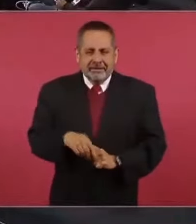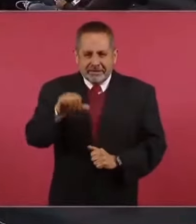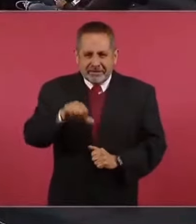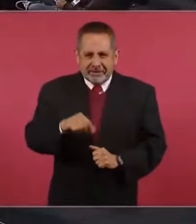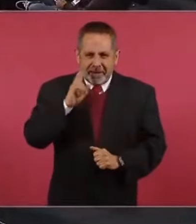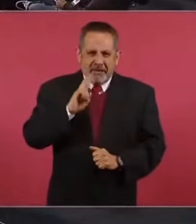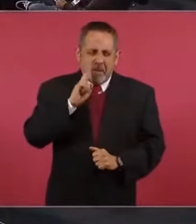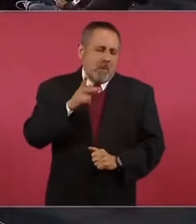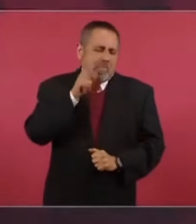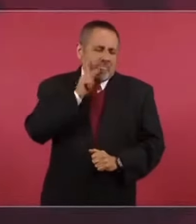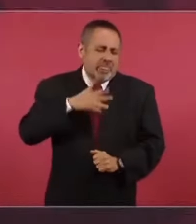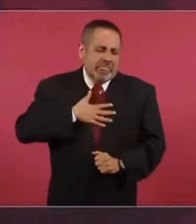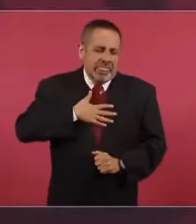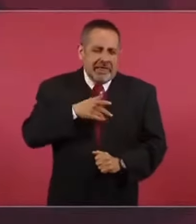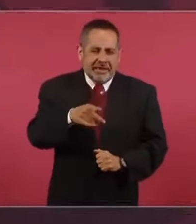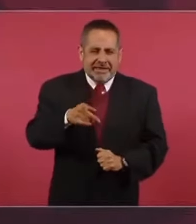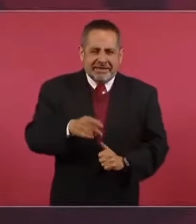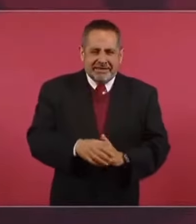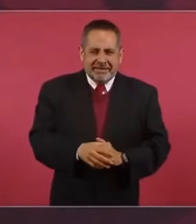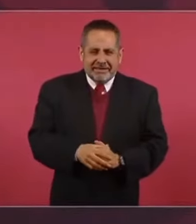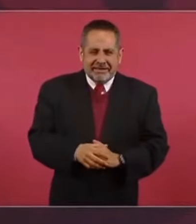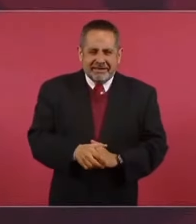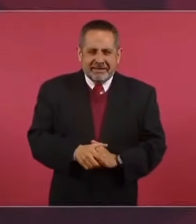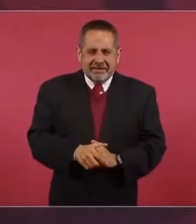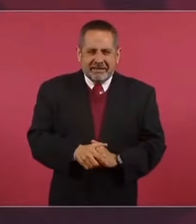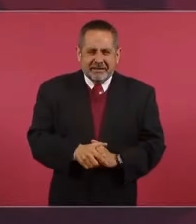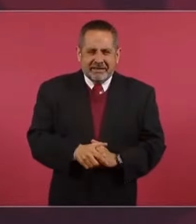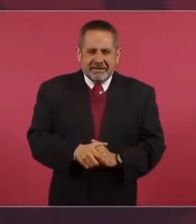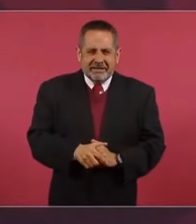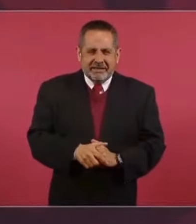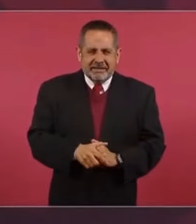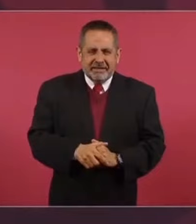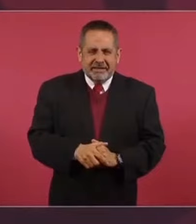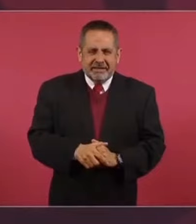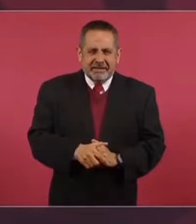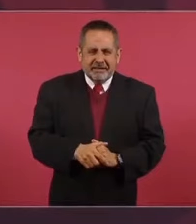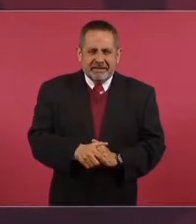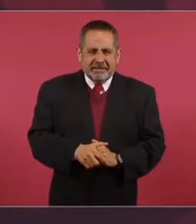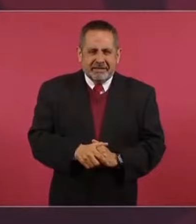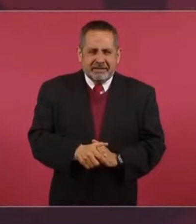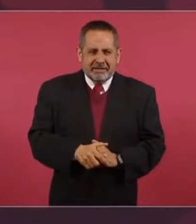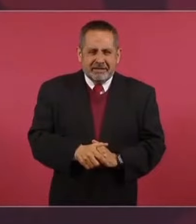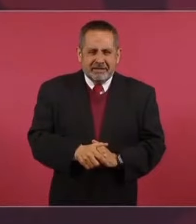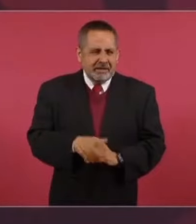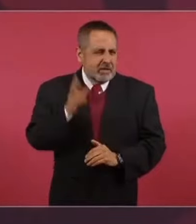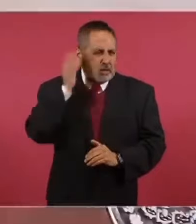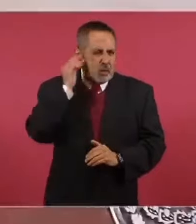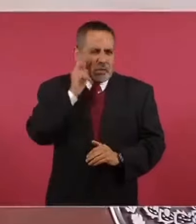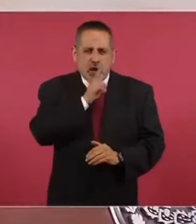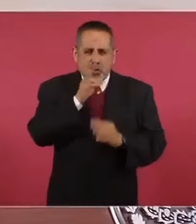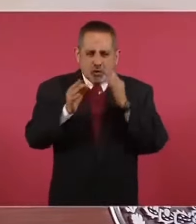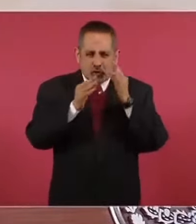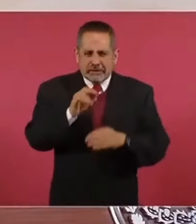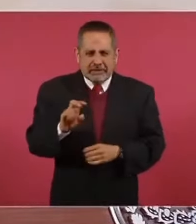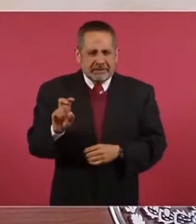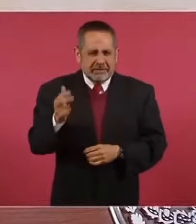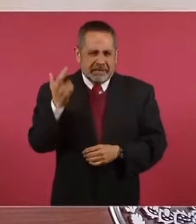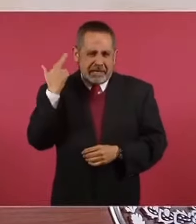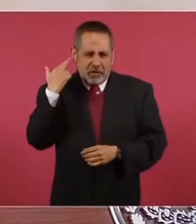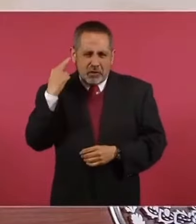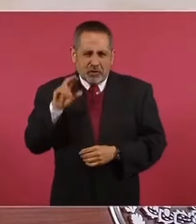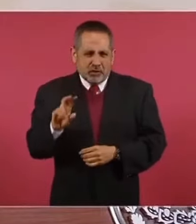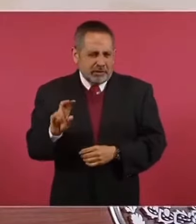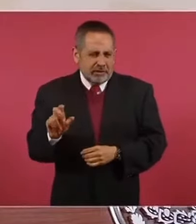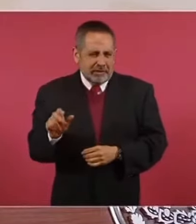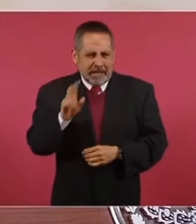hoy, este, escucha los noticieros de radio.